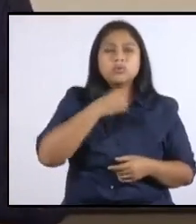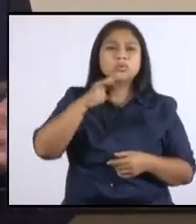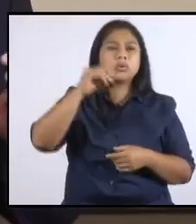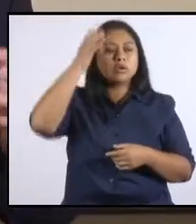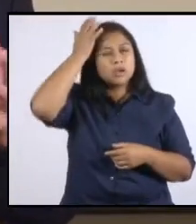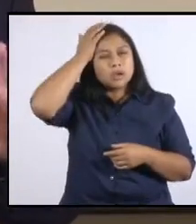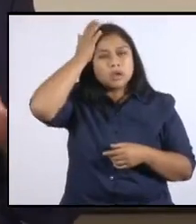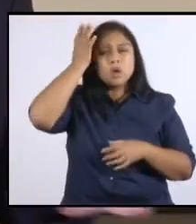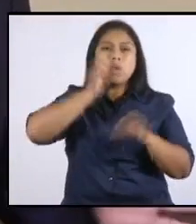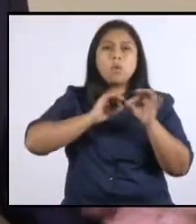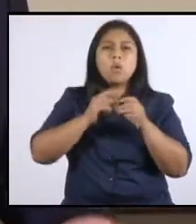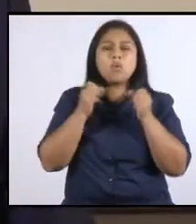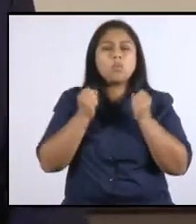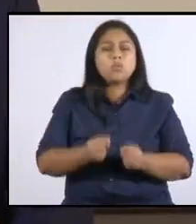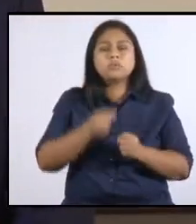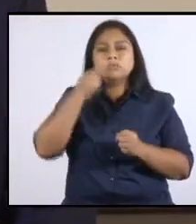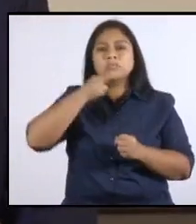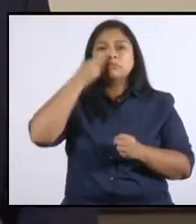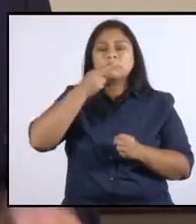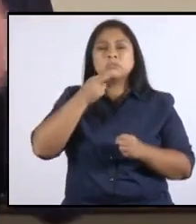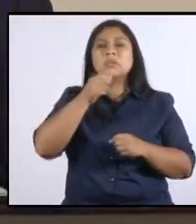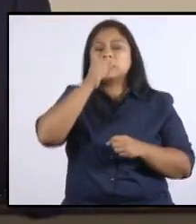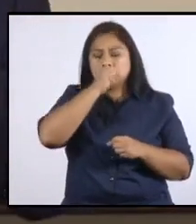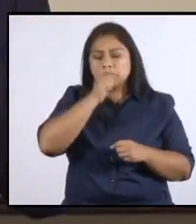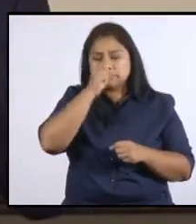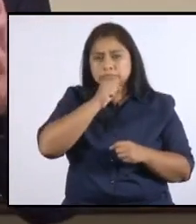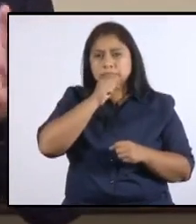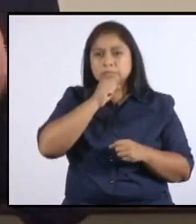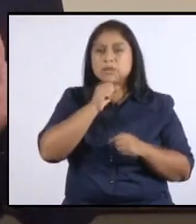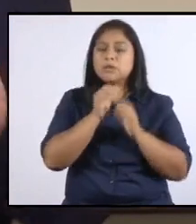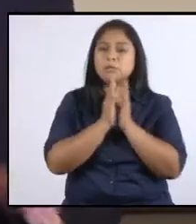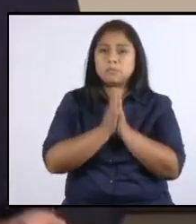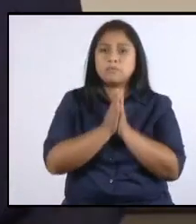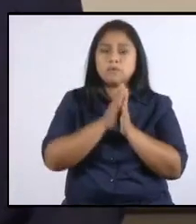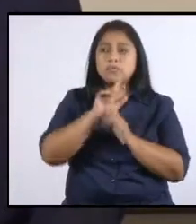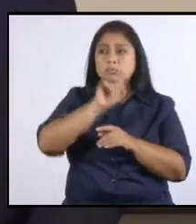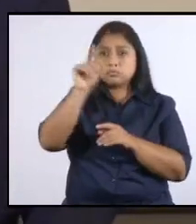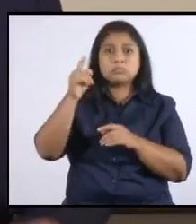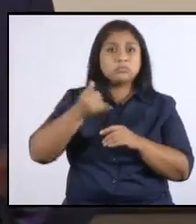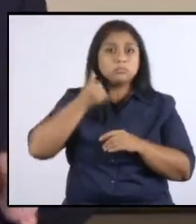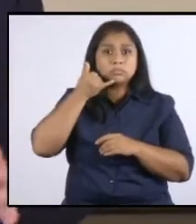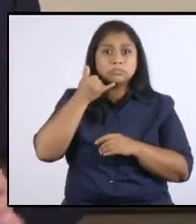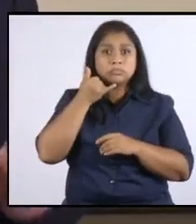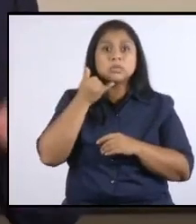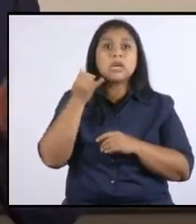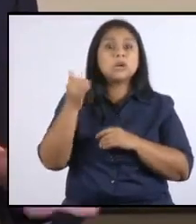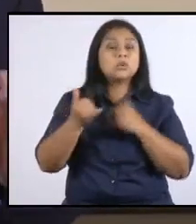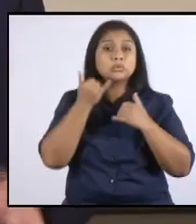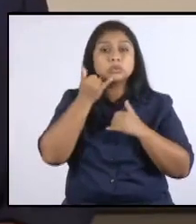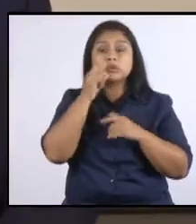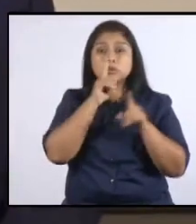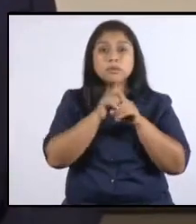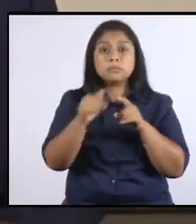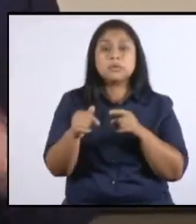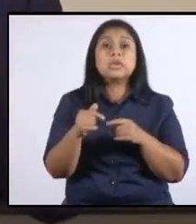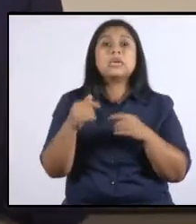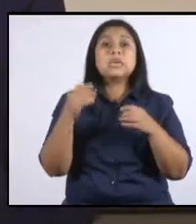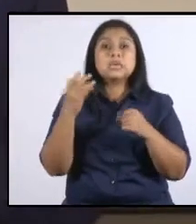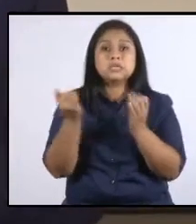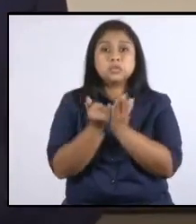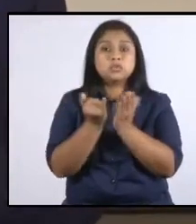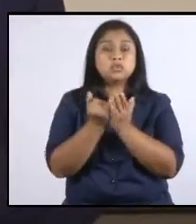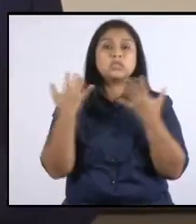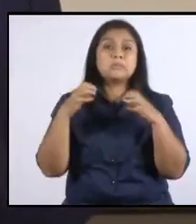dificultad para respirar y tos seca, le suplico que por favor se comunique a los teléfonos de las instituciones de emergencia,